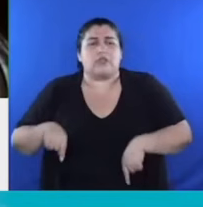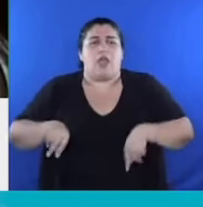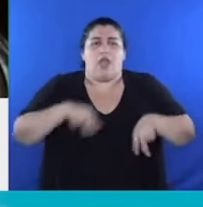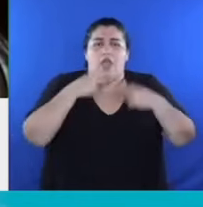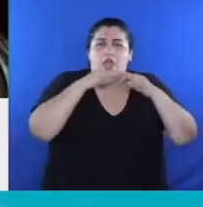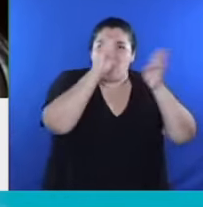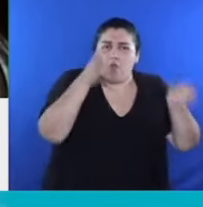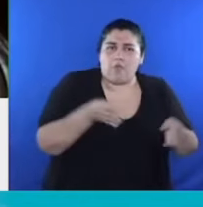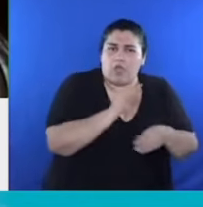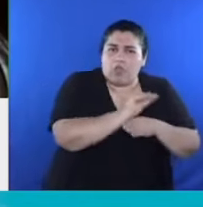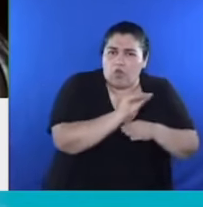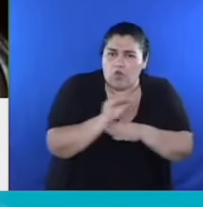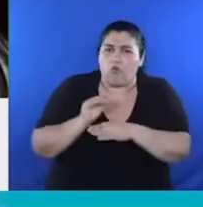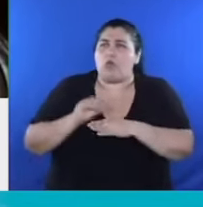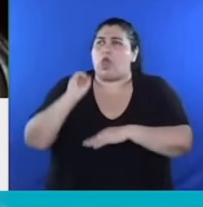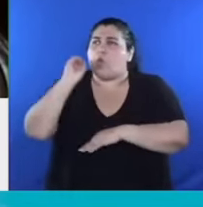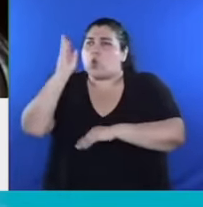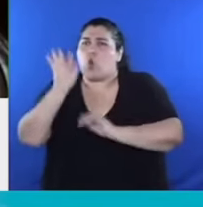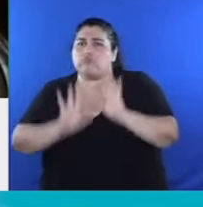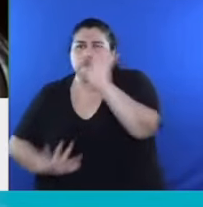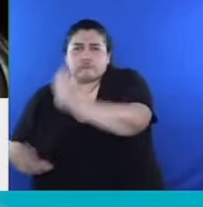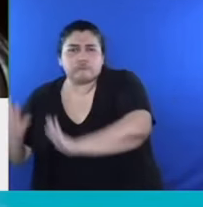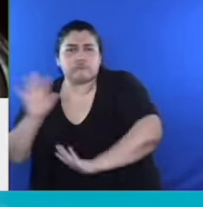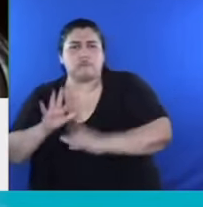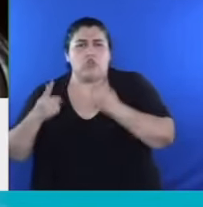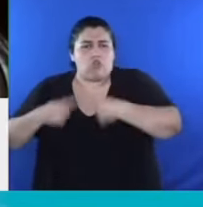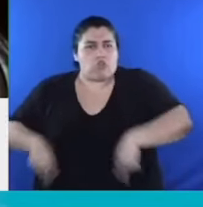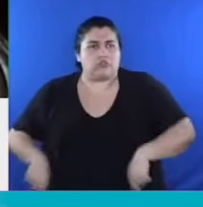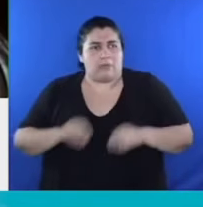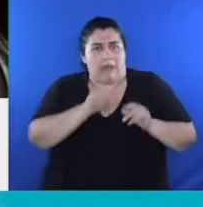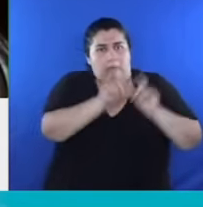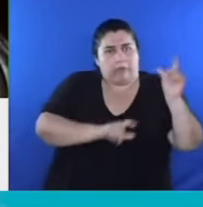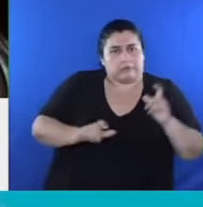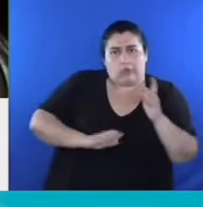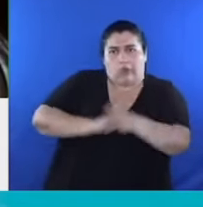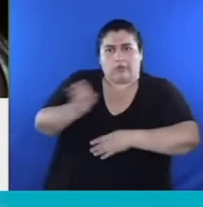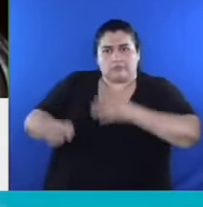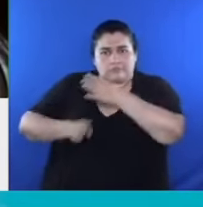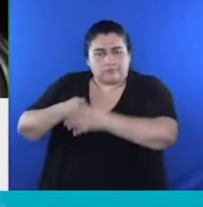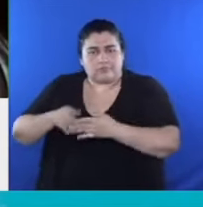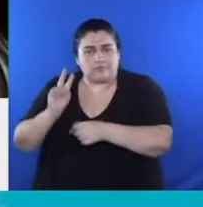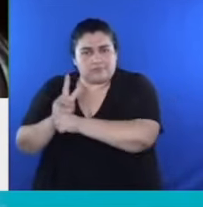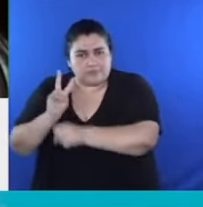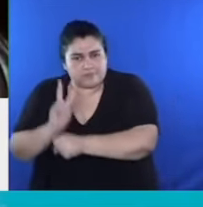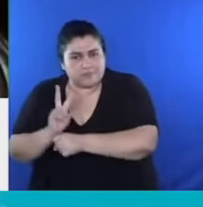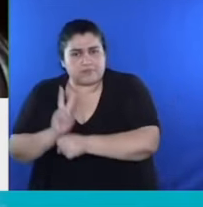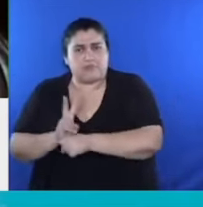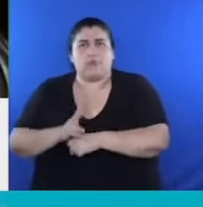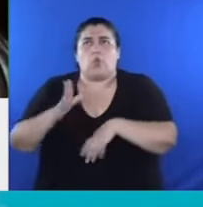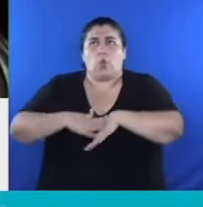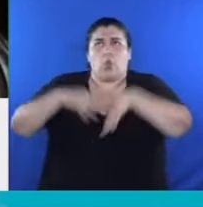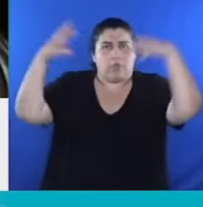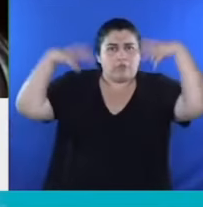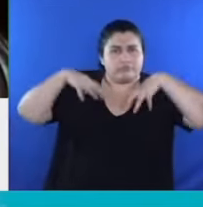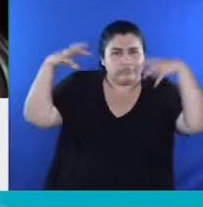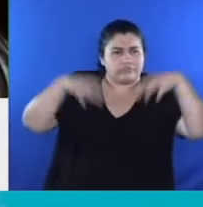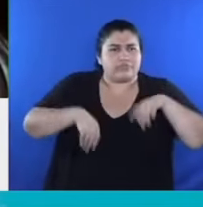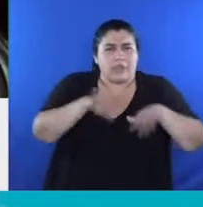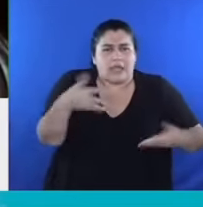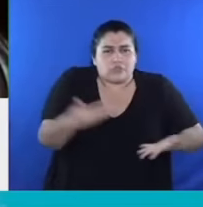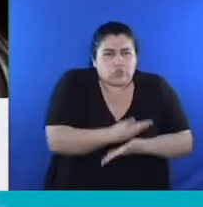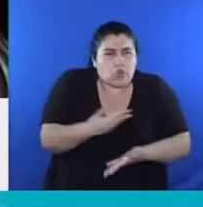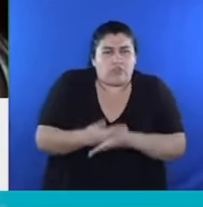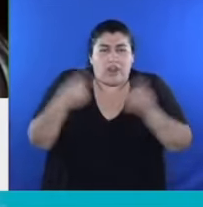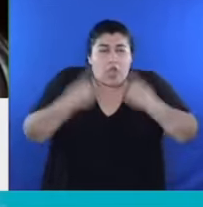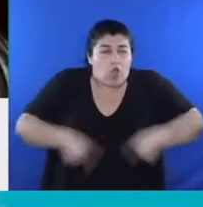poner en pie clubes para resguardar a los heridos del temporal, a los más afectados, a los que